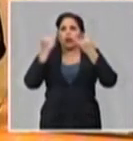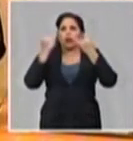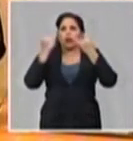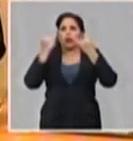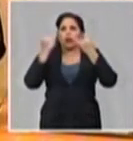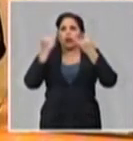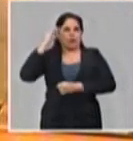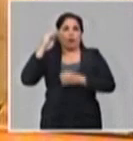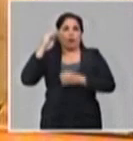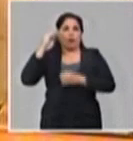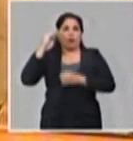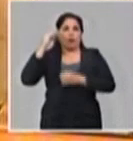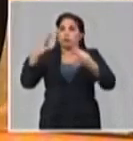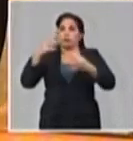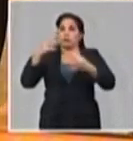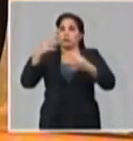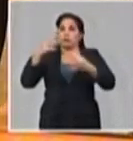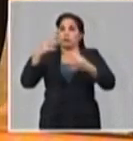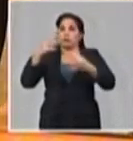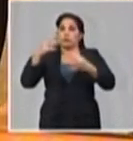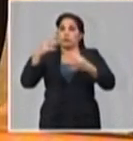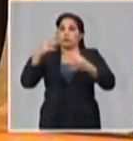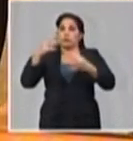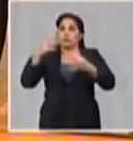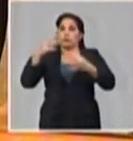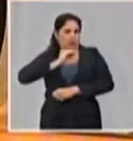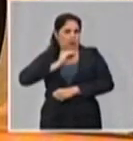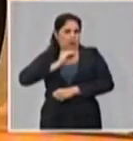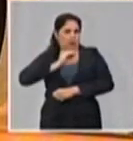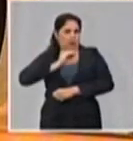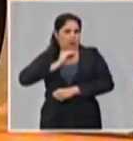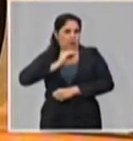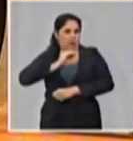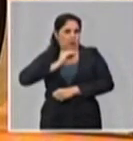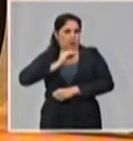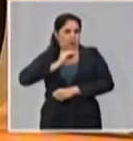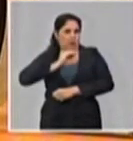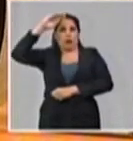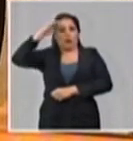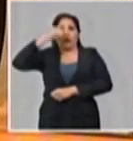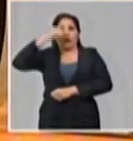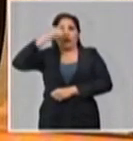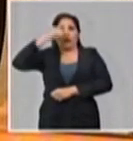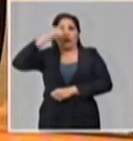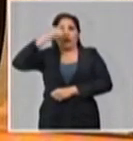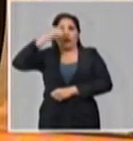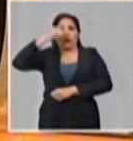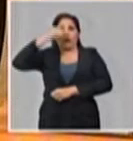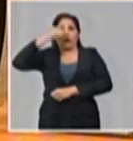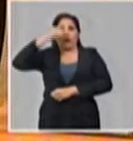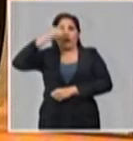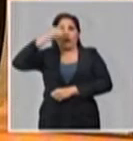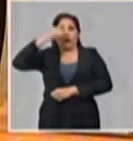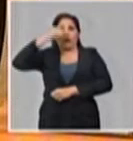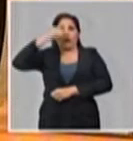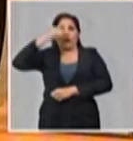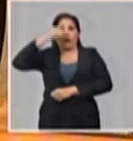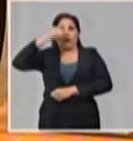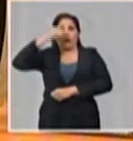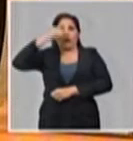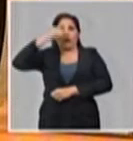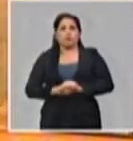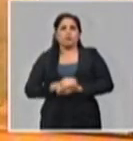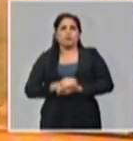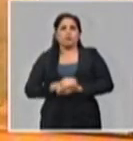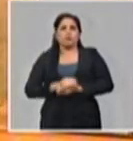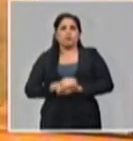Yo creo que es importante que la población los conozca. Las personas mayores y de alguna manera lo planteaba